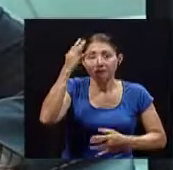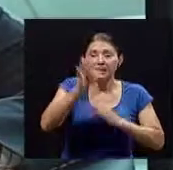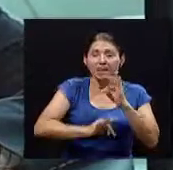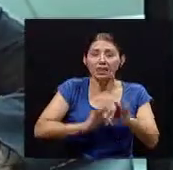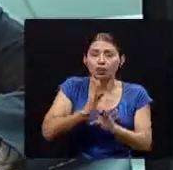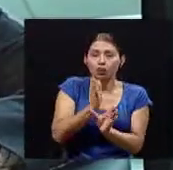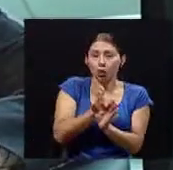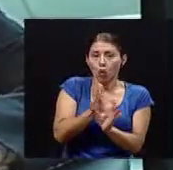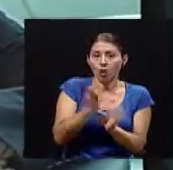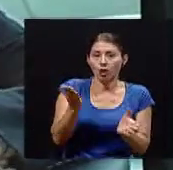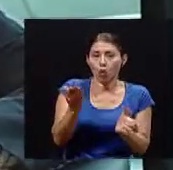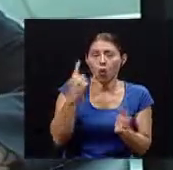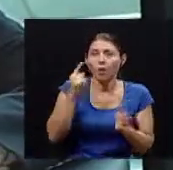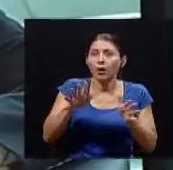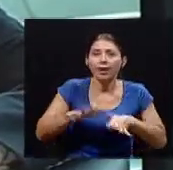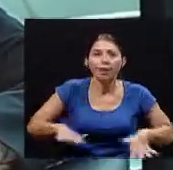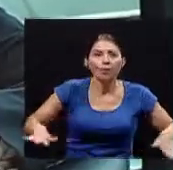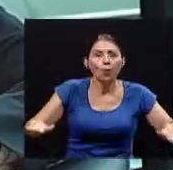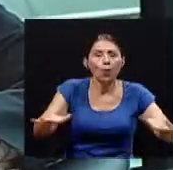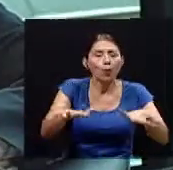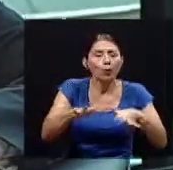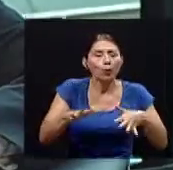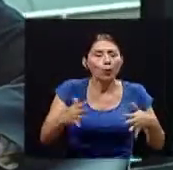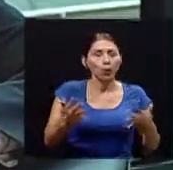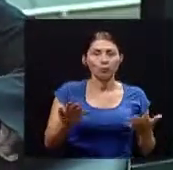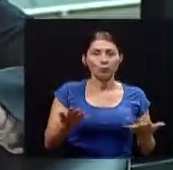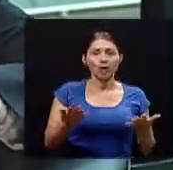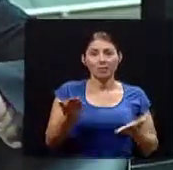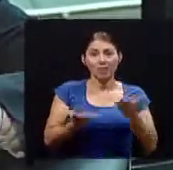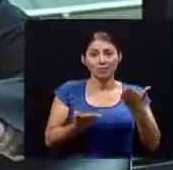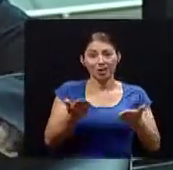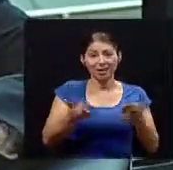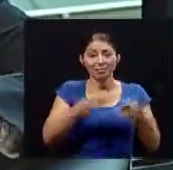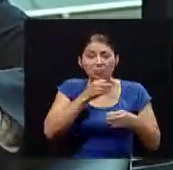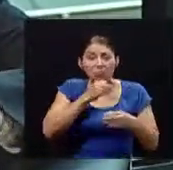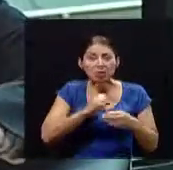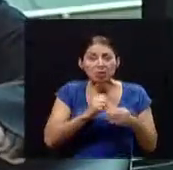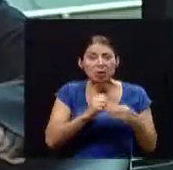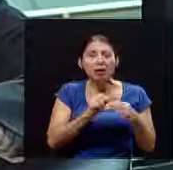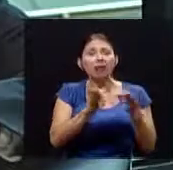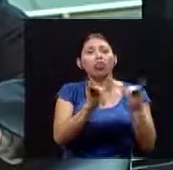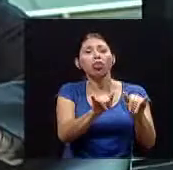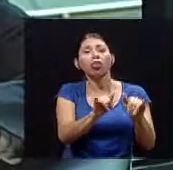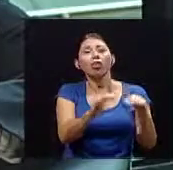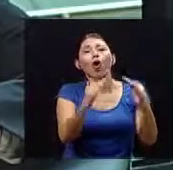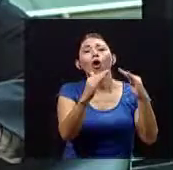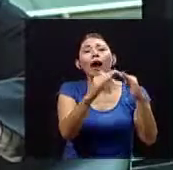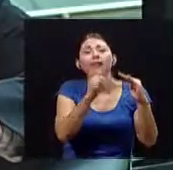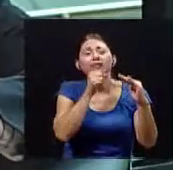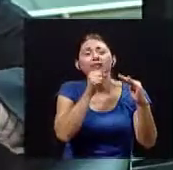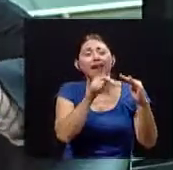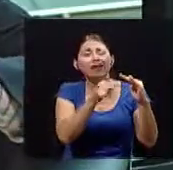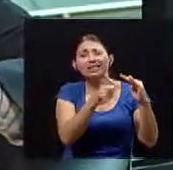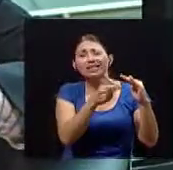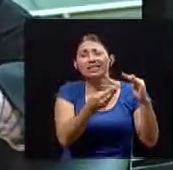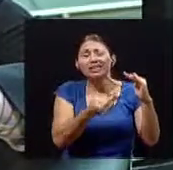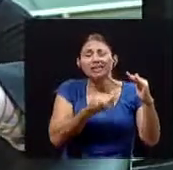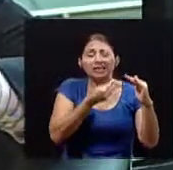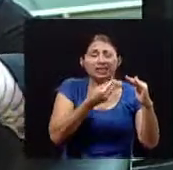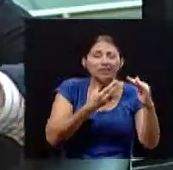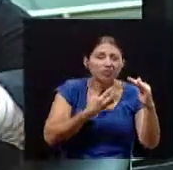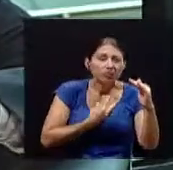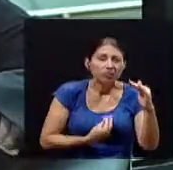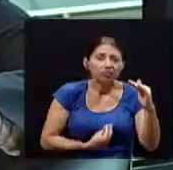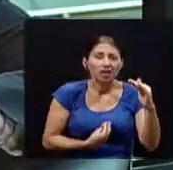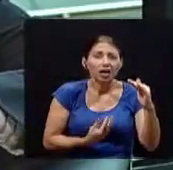de tipo psicológico por el entorno en que pueden estar en hogares de ancianos deprimentes sin exposición las